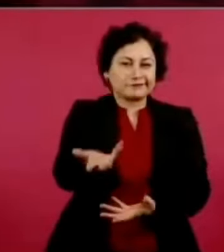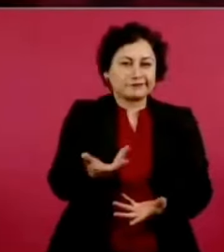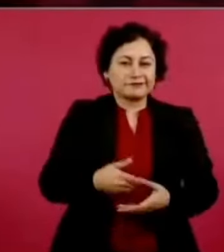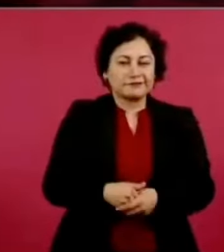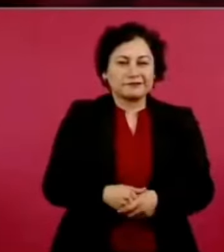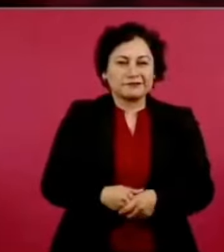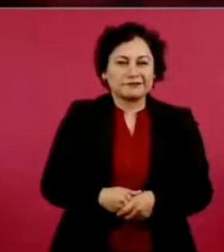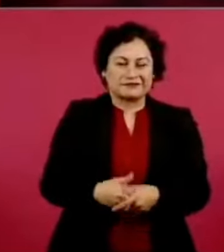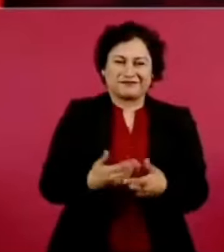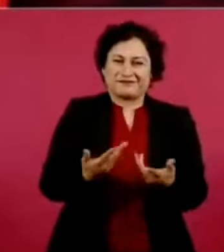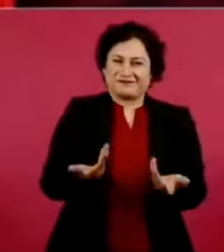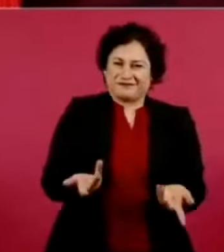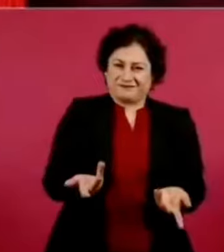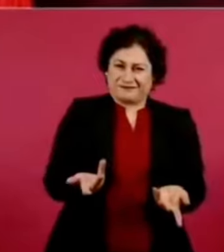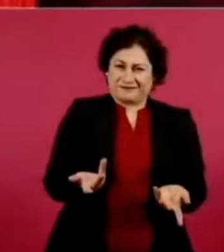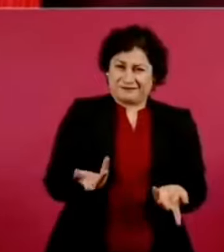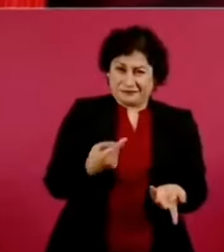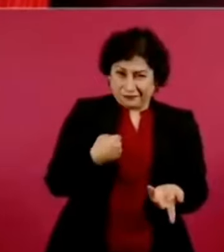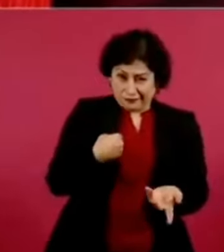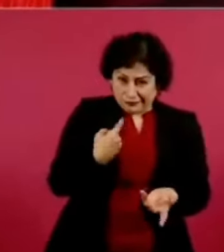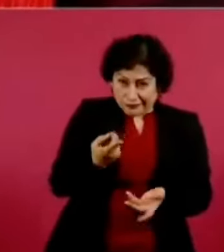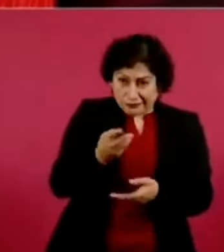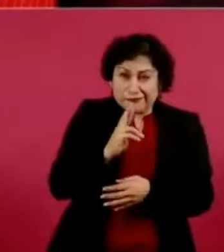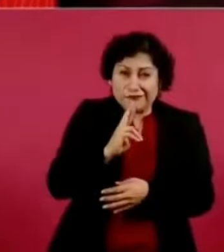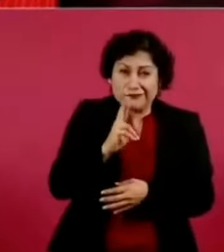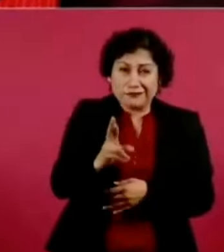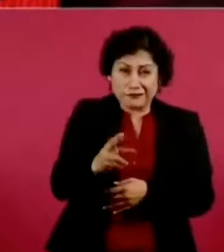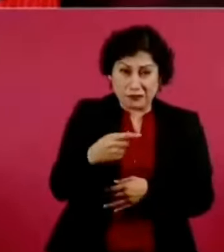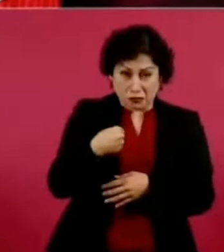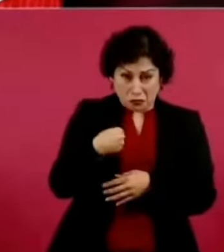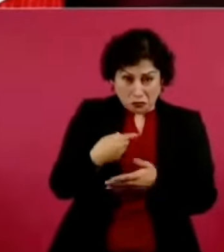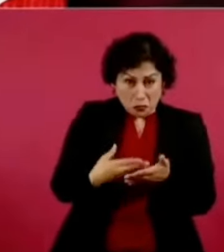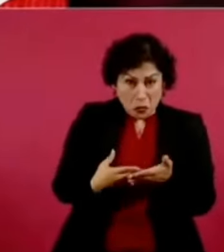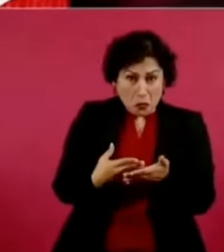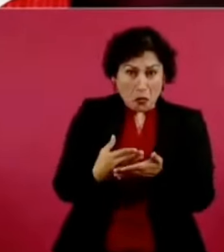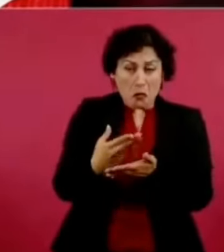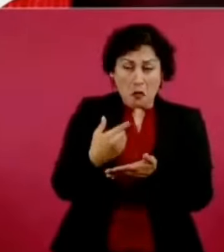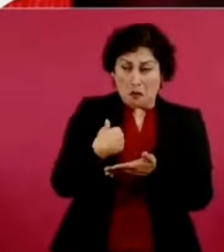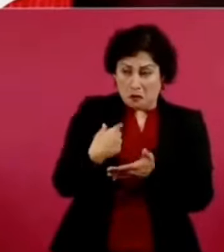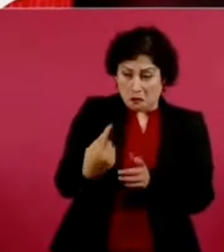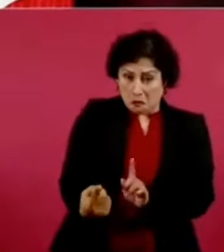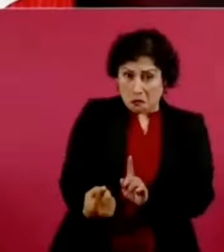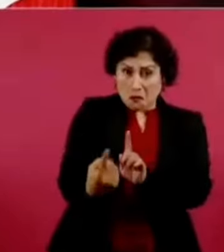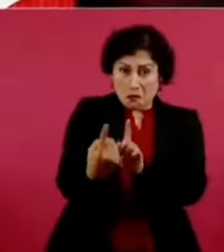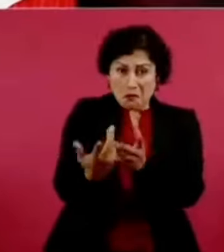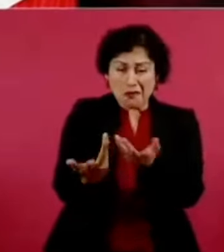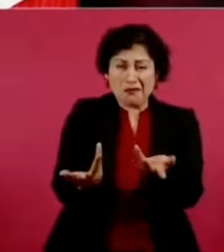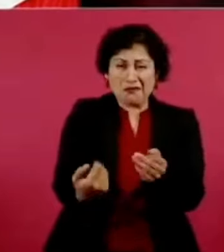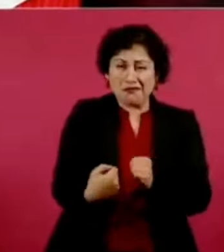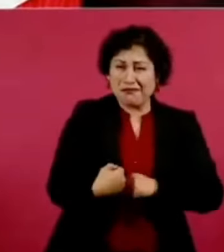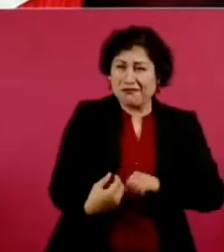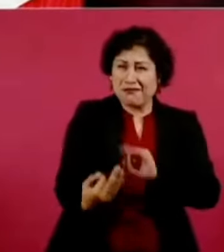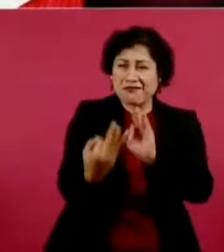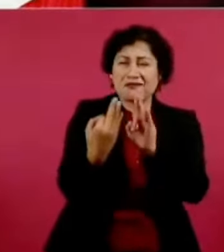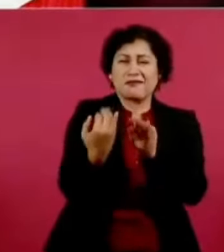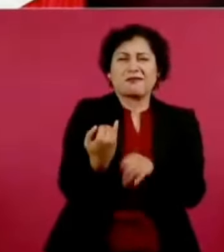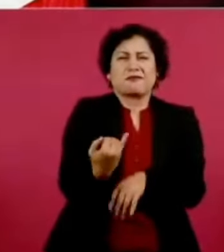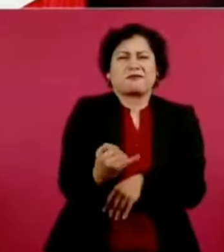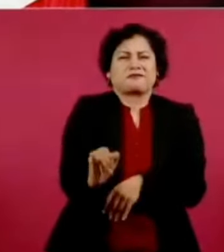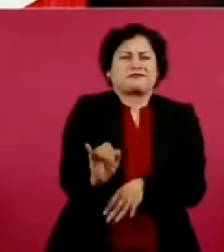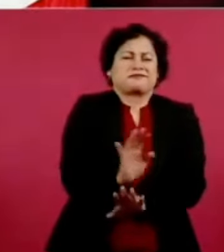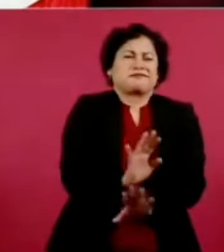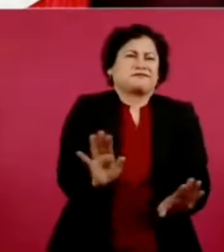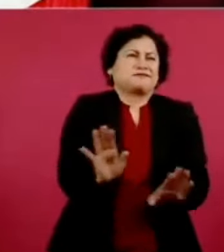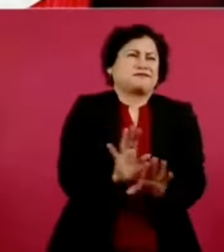Entonces, si me meto a eso, pues no termino, me engancho,